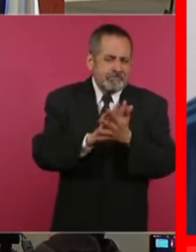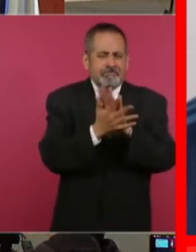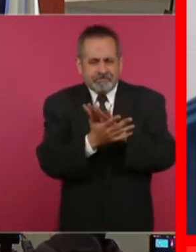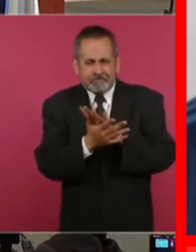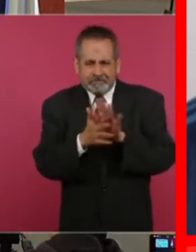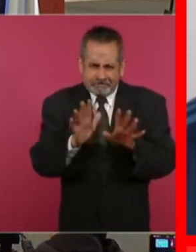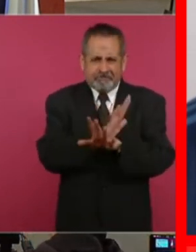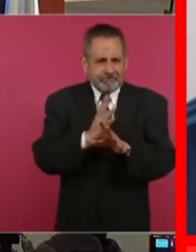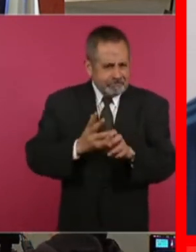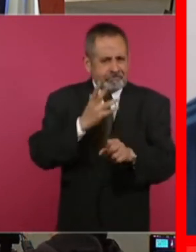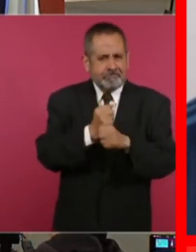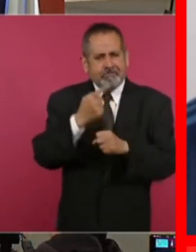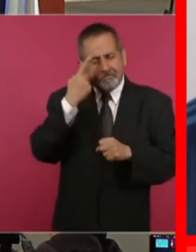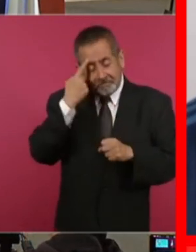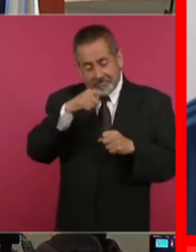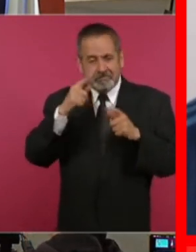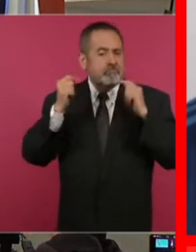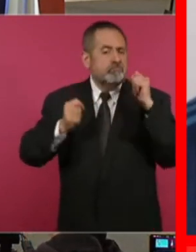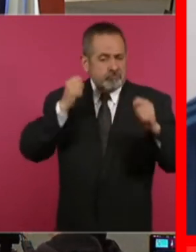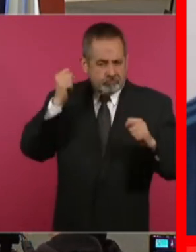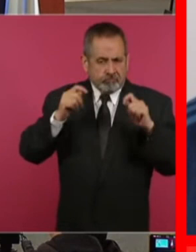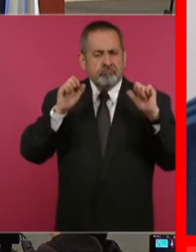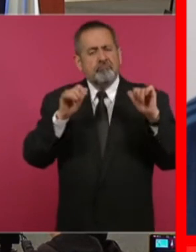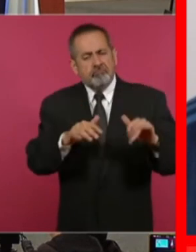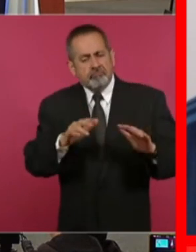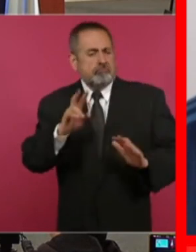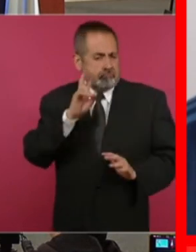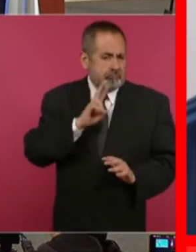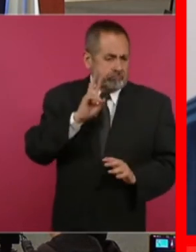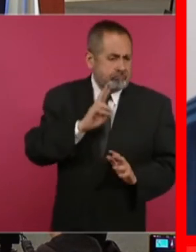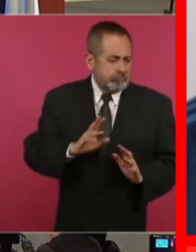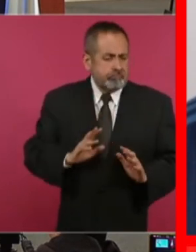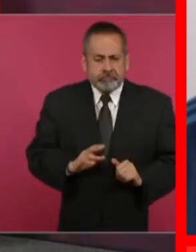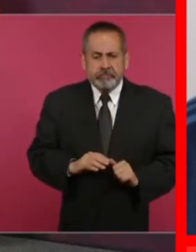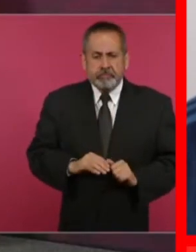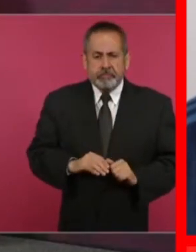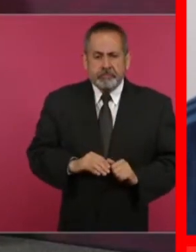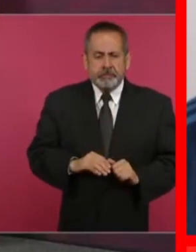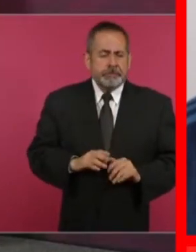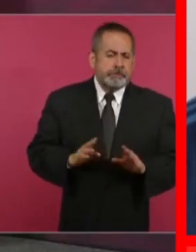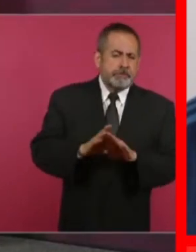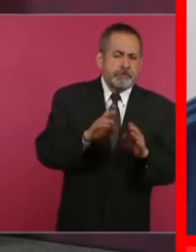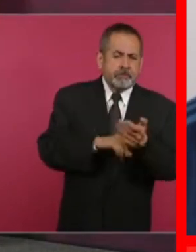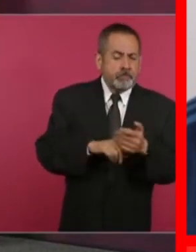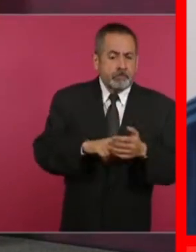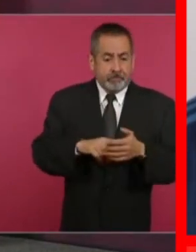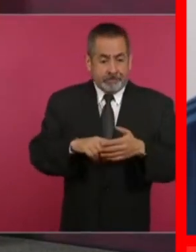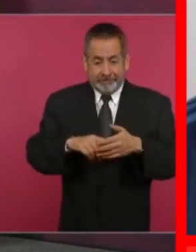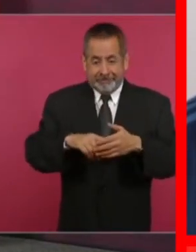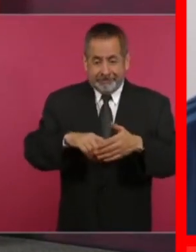cómo se utiliza para el turismo, cómo convierten el puerto